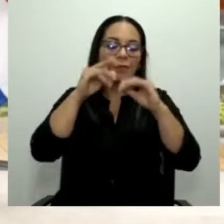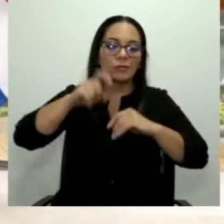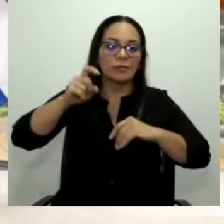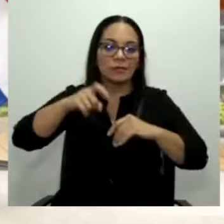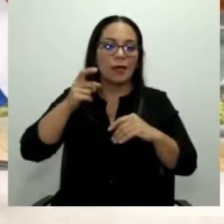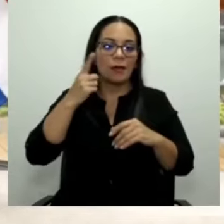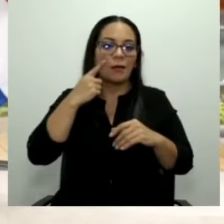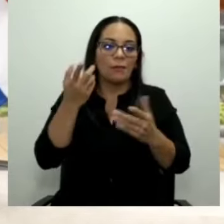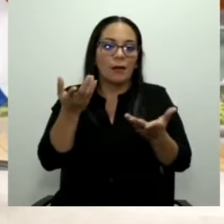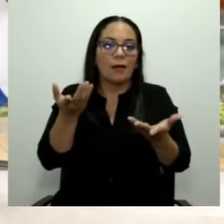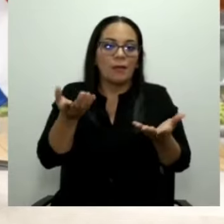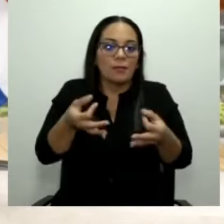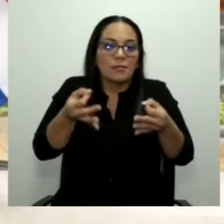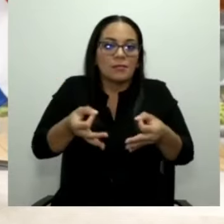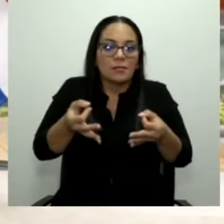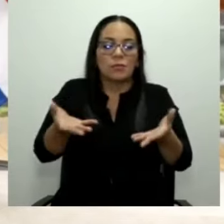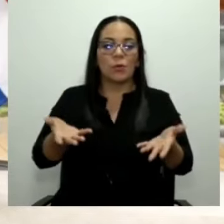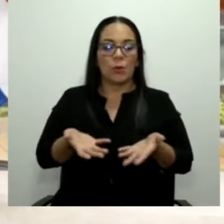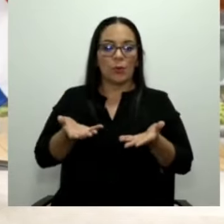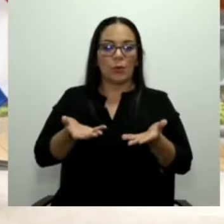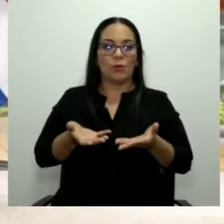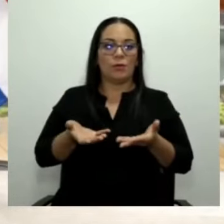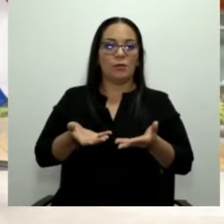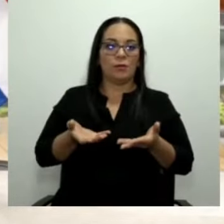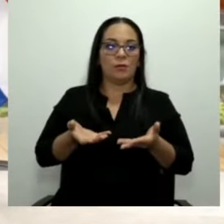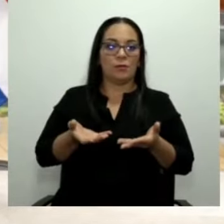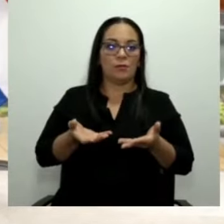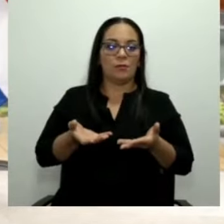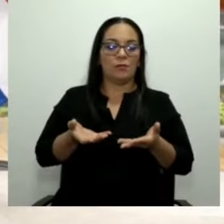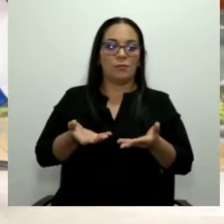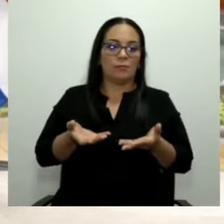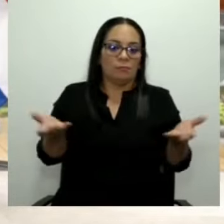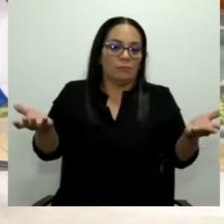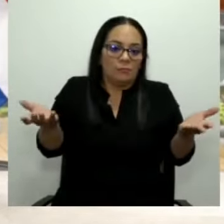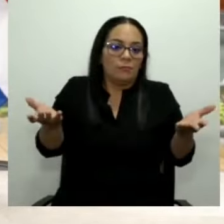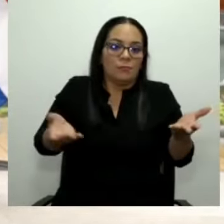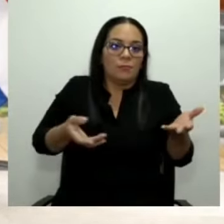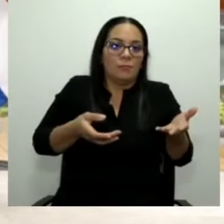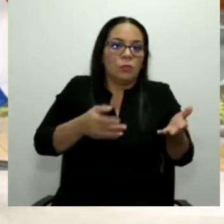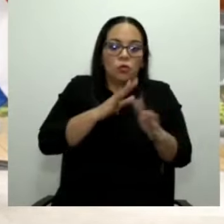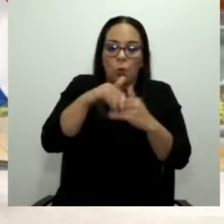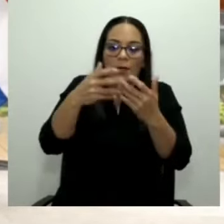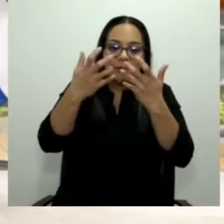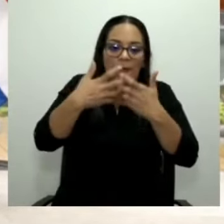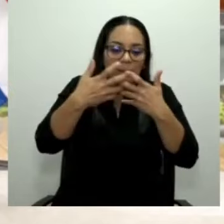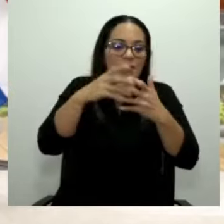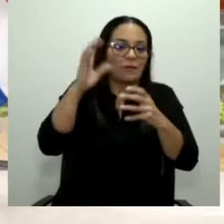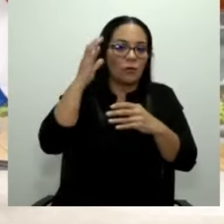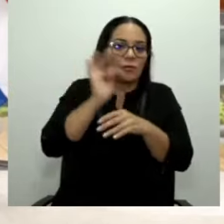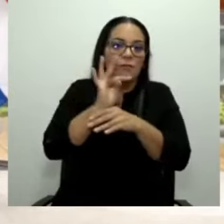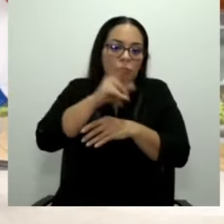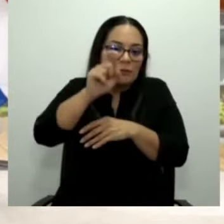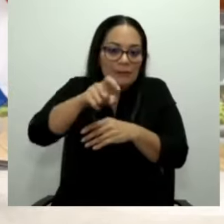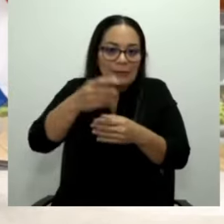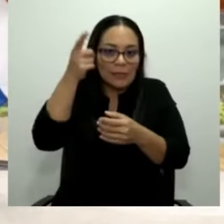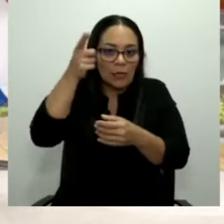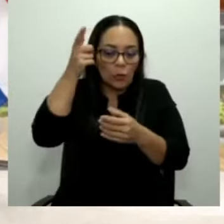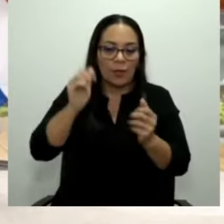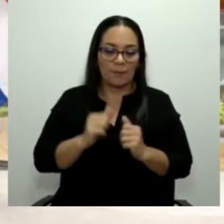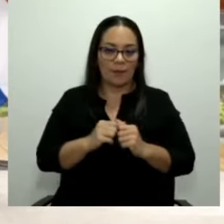tomar una decisión que bien lo requieren todas las empresas de radio y televisión, por las razones obvias, pero